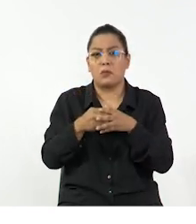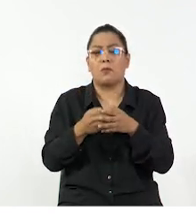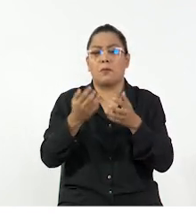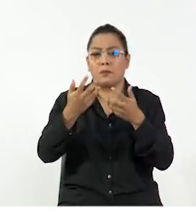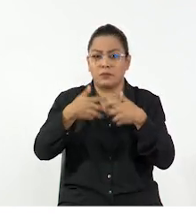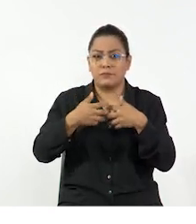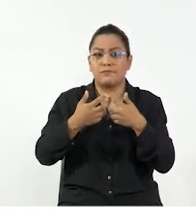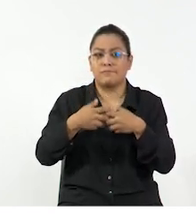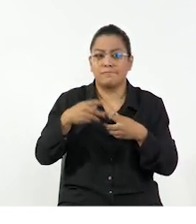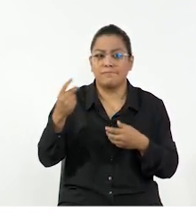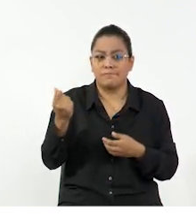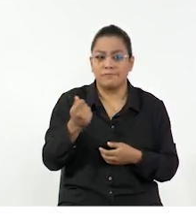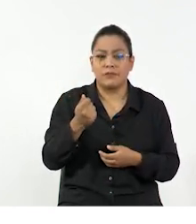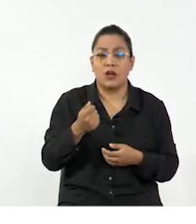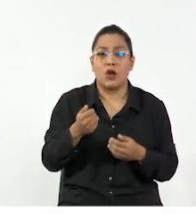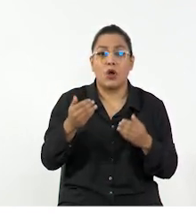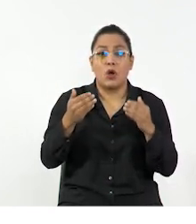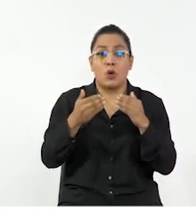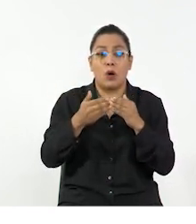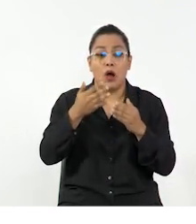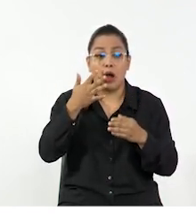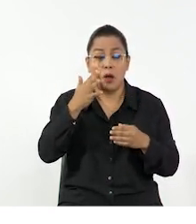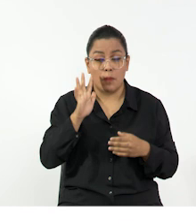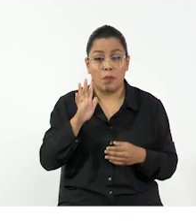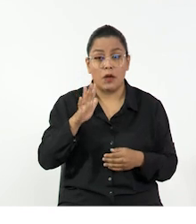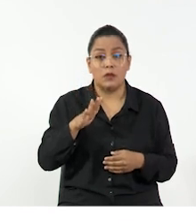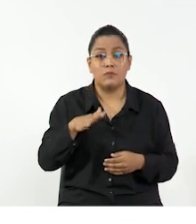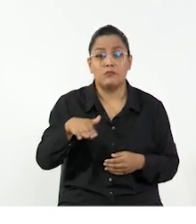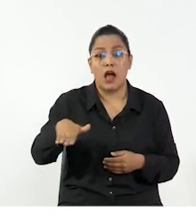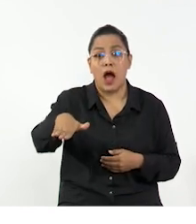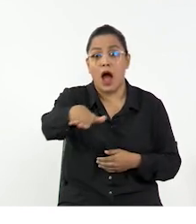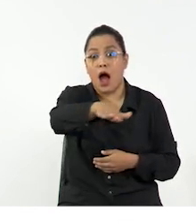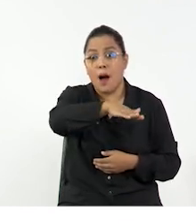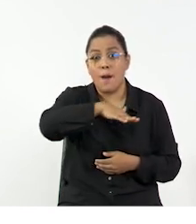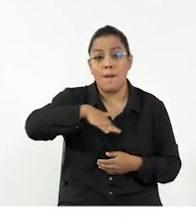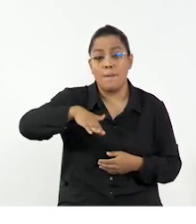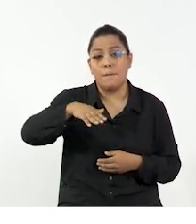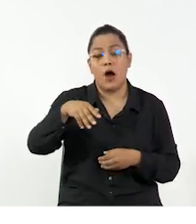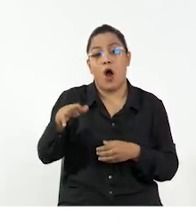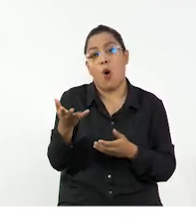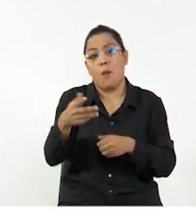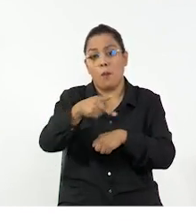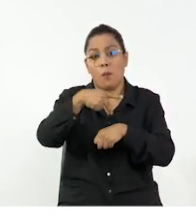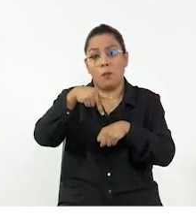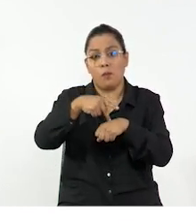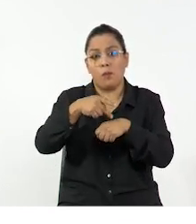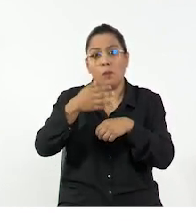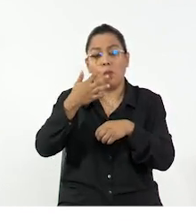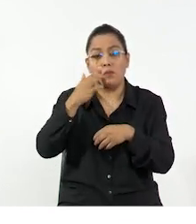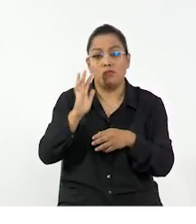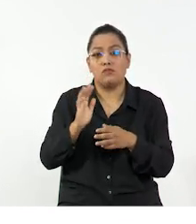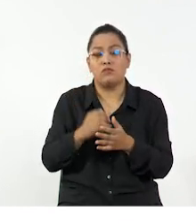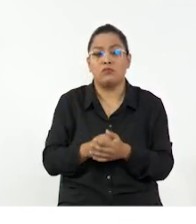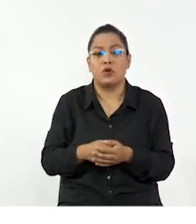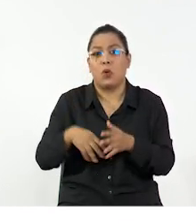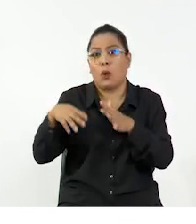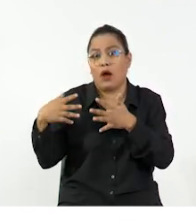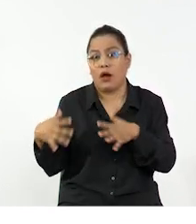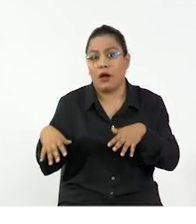que podemos encontrar todas esas máquinas simples, incluso hasta en el parque en donde juegan nuestros hijos, cuando se suben a un sube y baja.